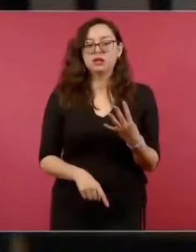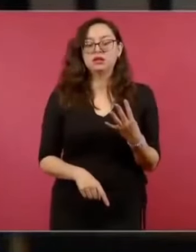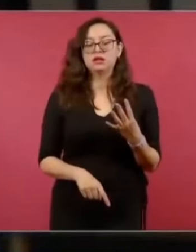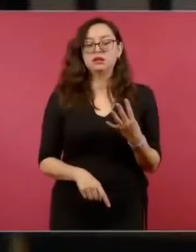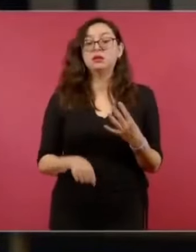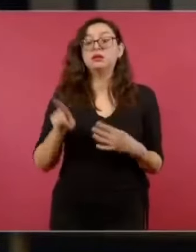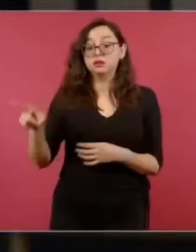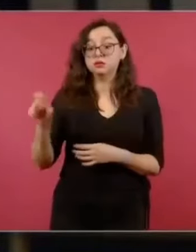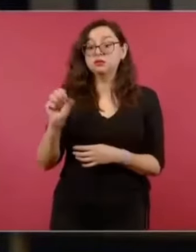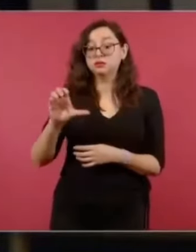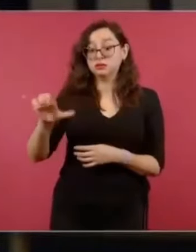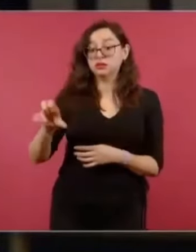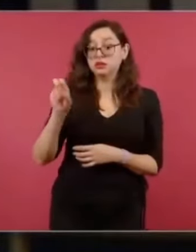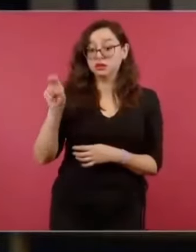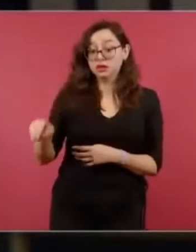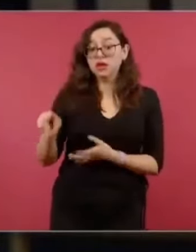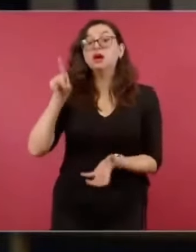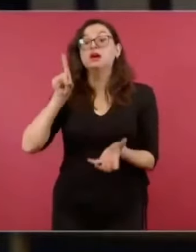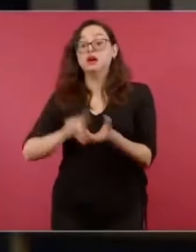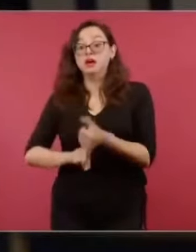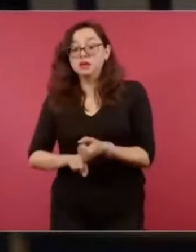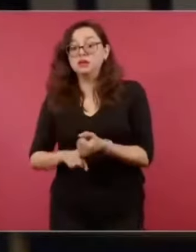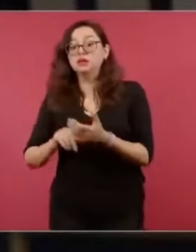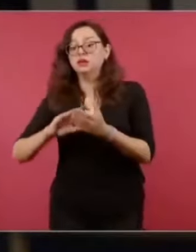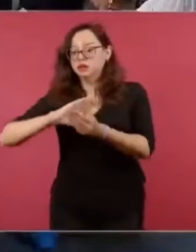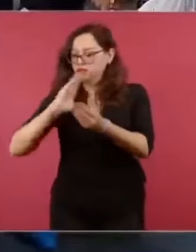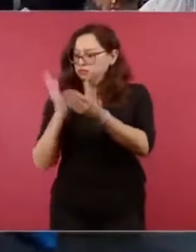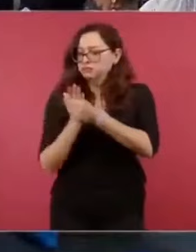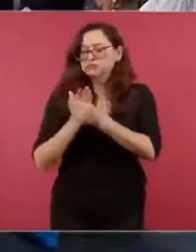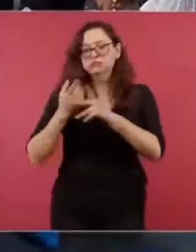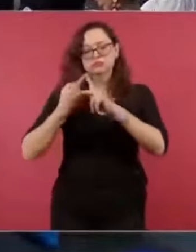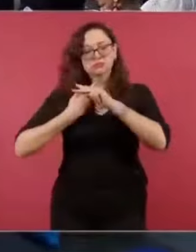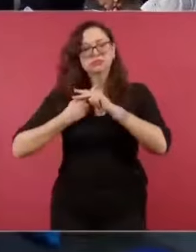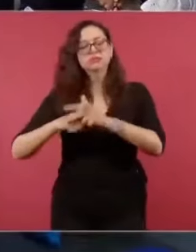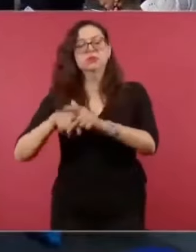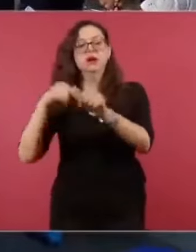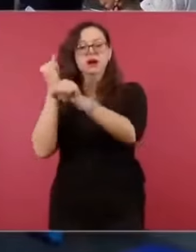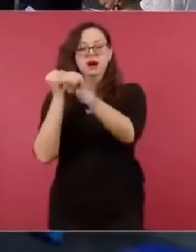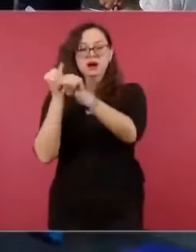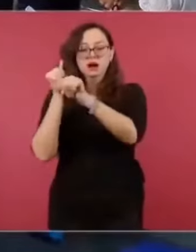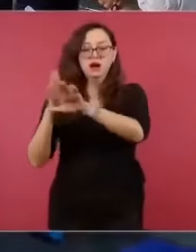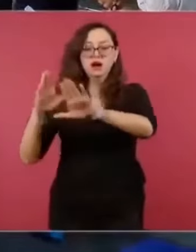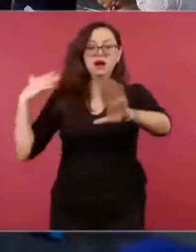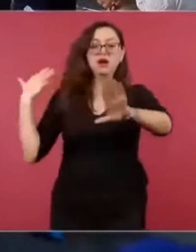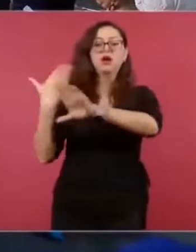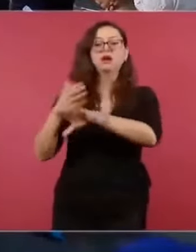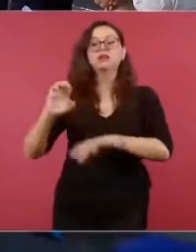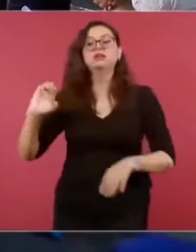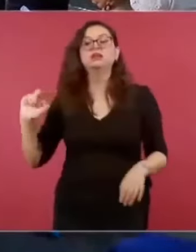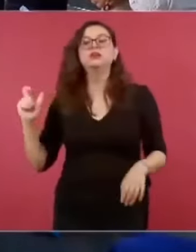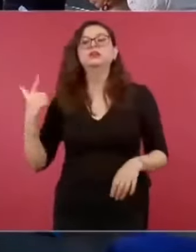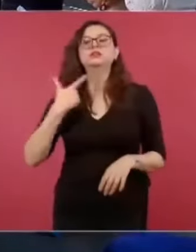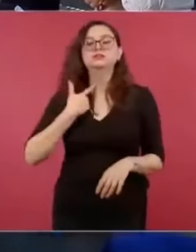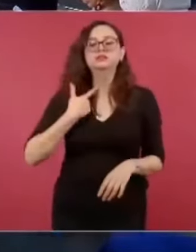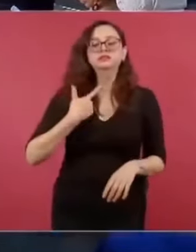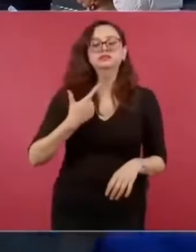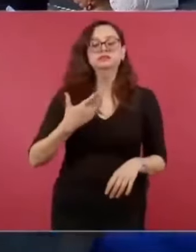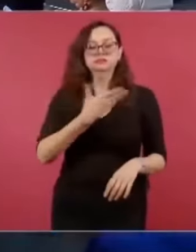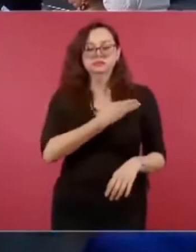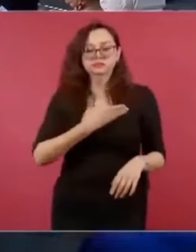Suprema Corte de Justicia de la Nación, directamente el Consejo de la Judicatura, en contra del exministro presidente